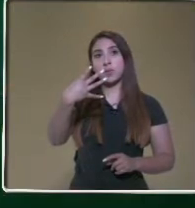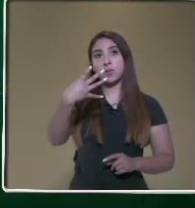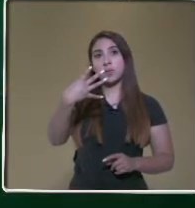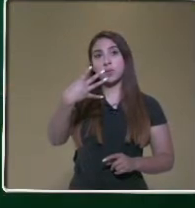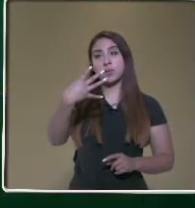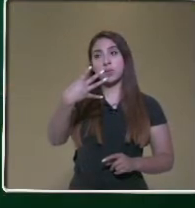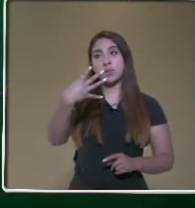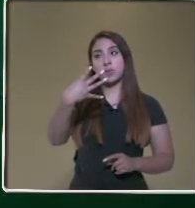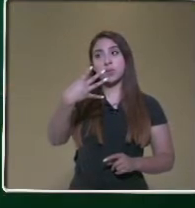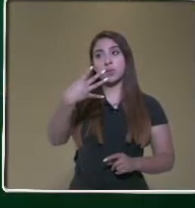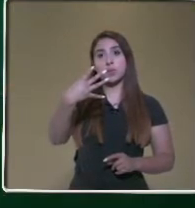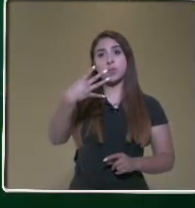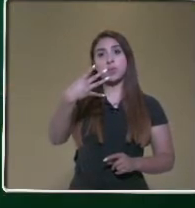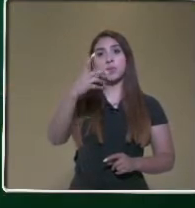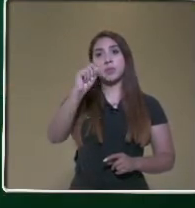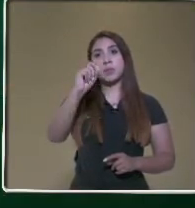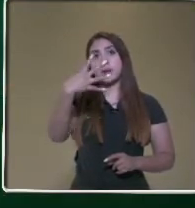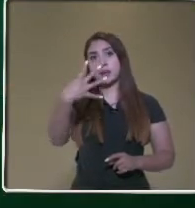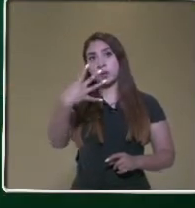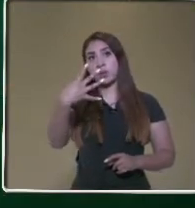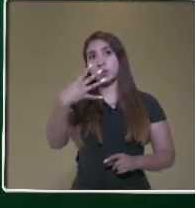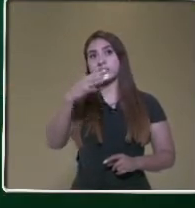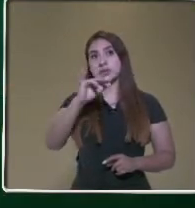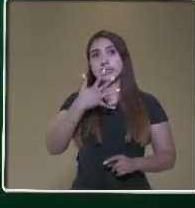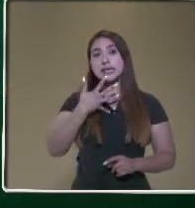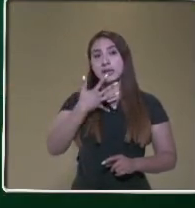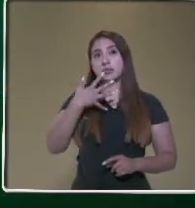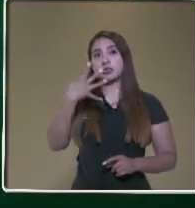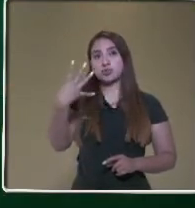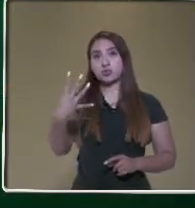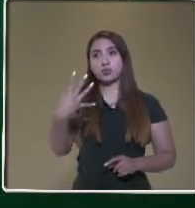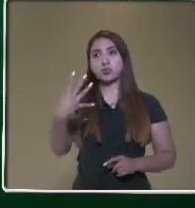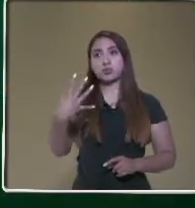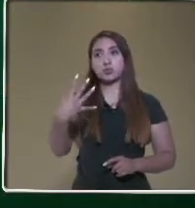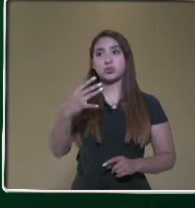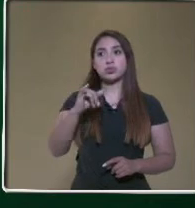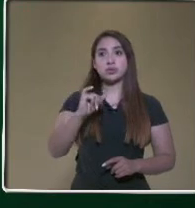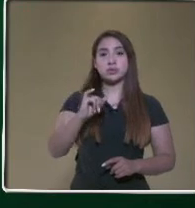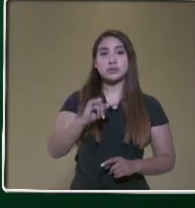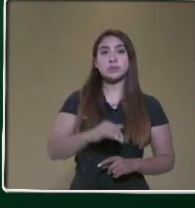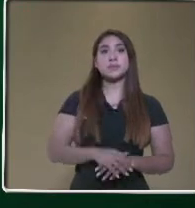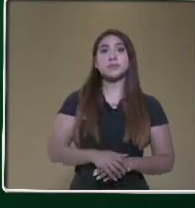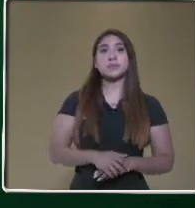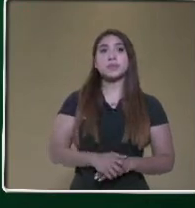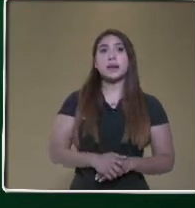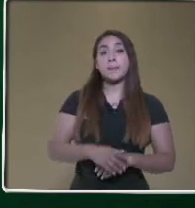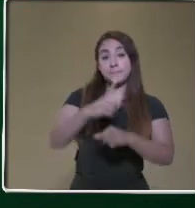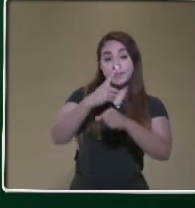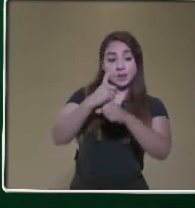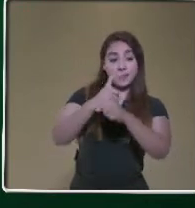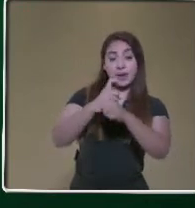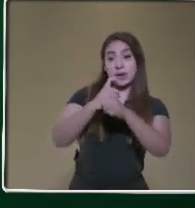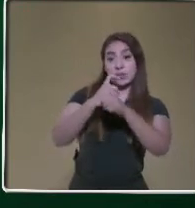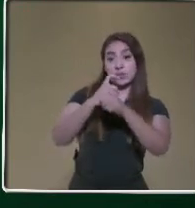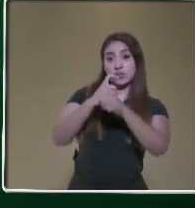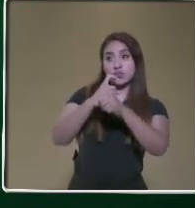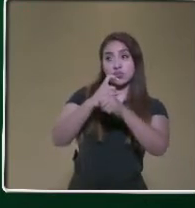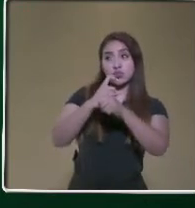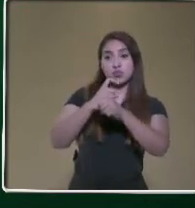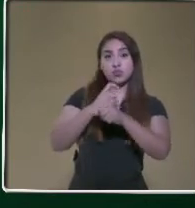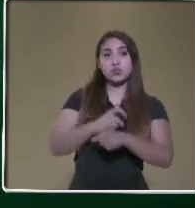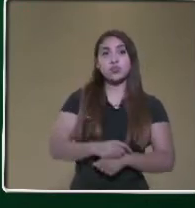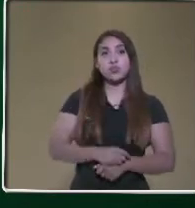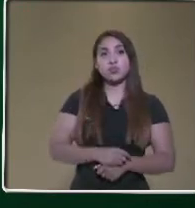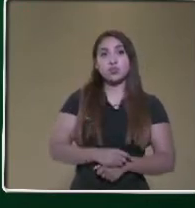Muy bien, tenemos el 4. Ese número, ese primer dígito que tenemos, lo vamos a multiplicar. multiplicar por los dígitos de la parte